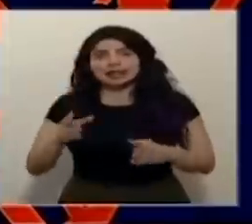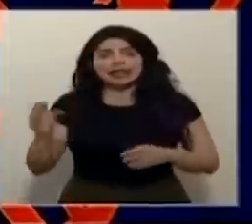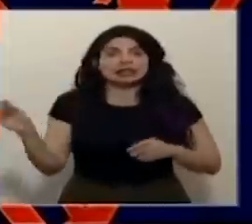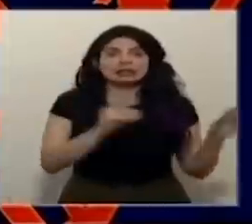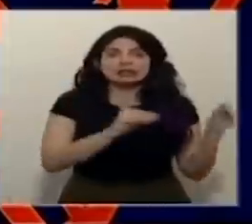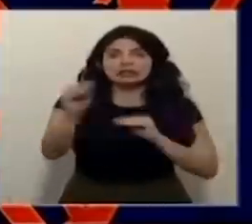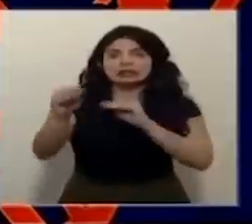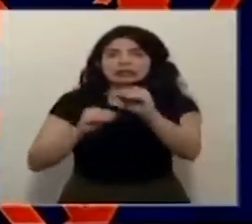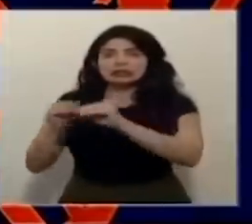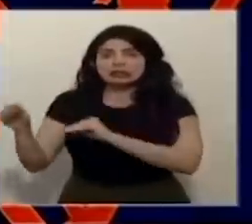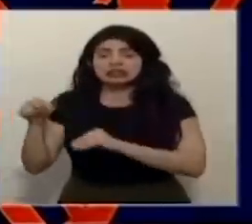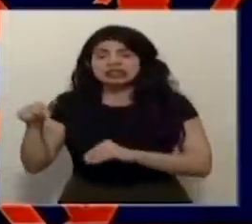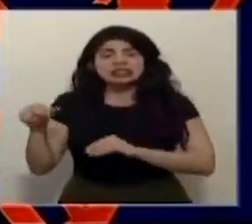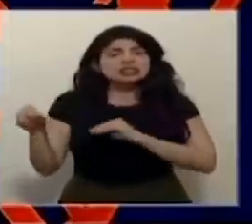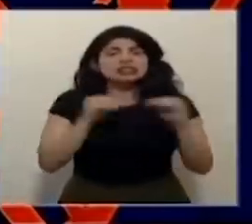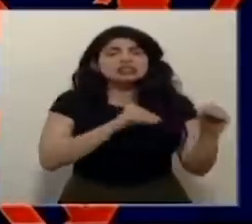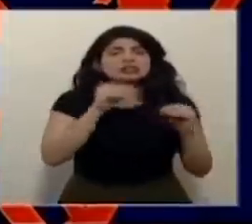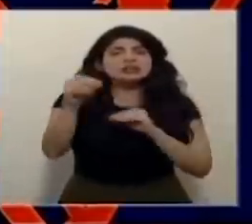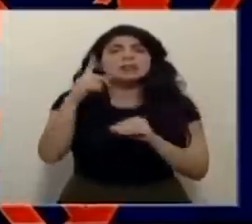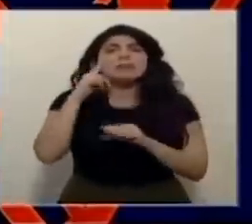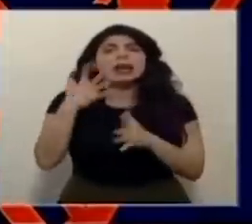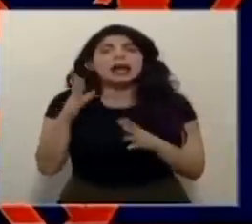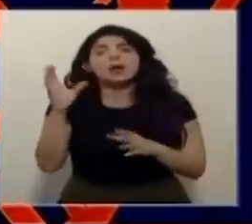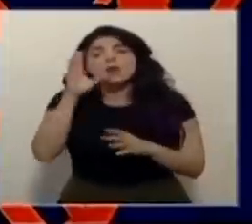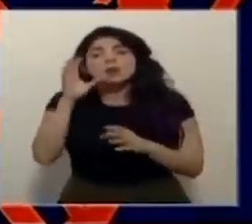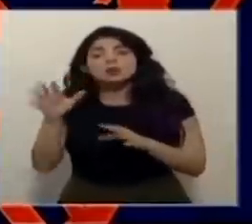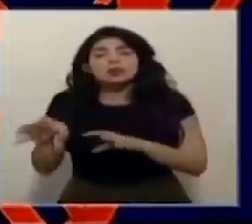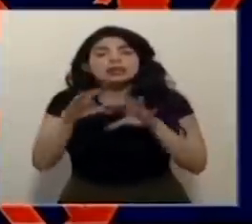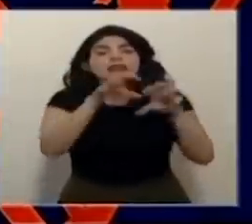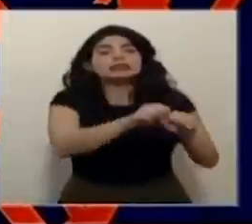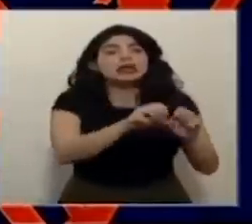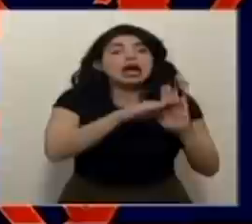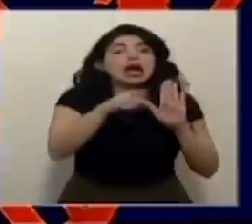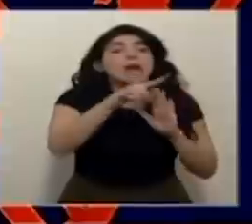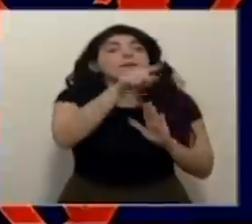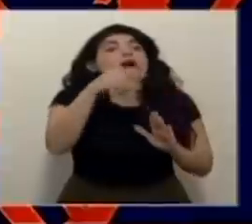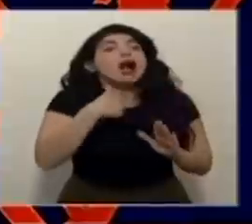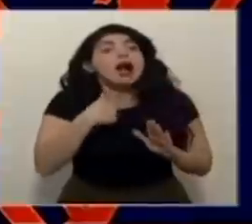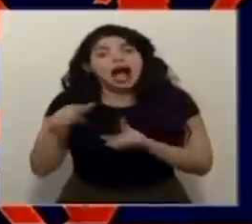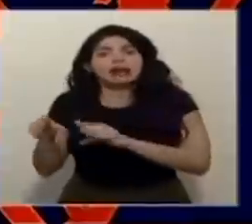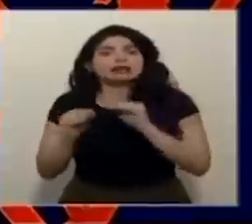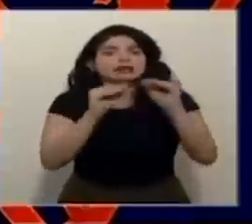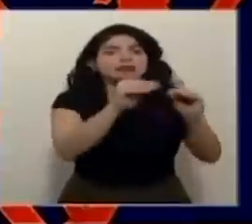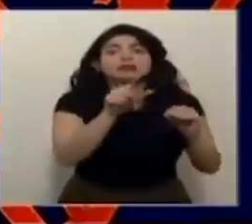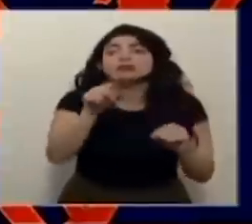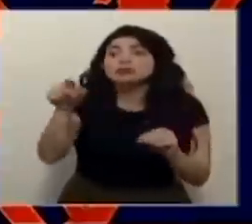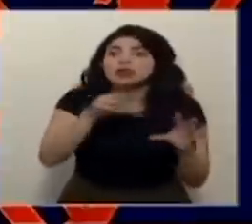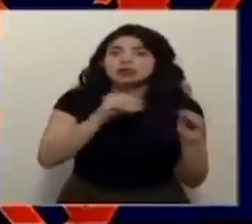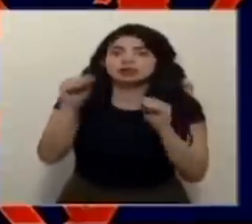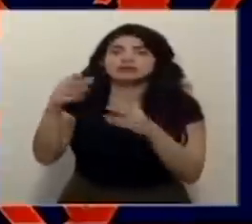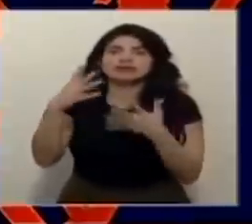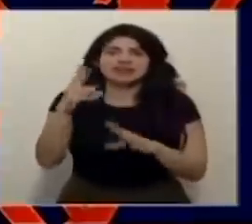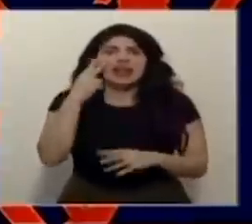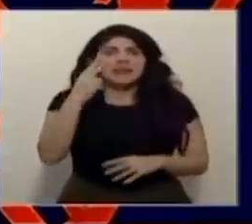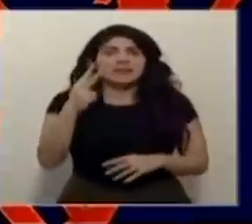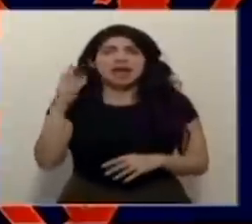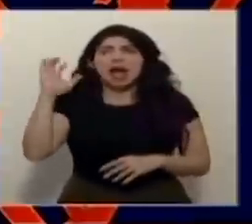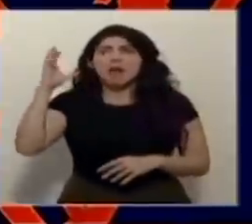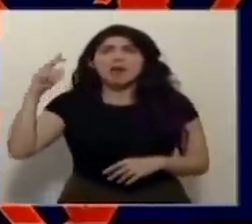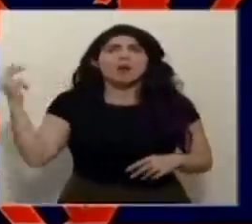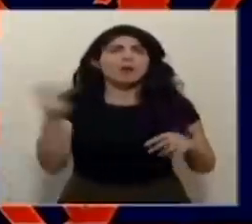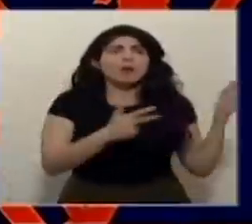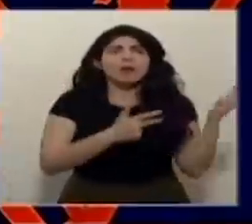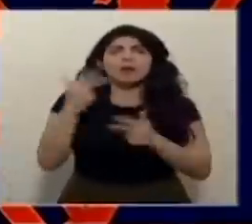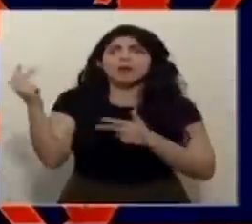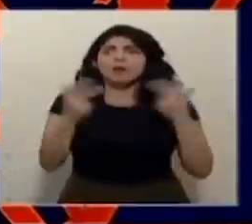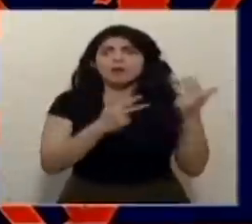pacientes que se van a trasladar para tratar de asegurarles una cama en algún lugar y ahora que yo venía ya uno ve donde están las ambulancias yendo